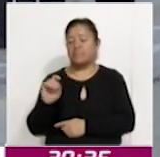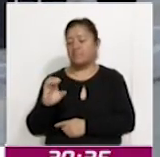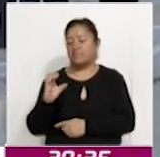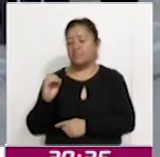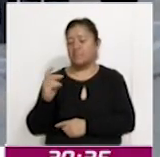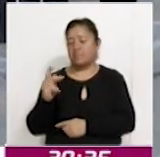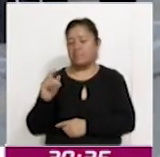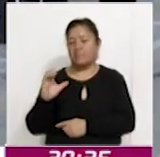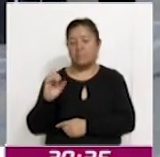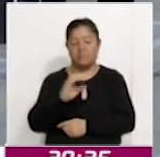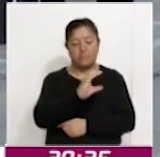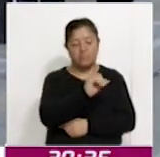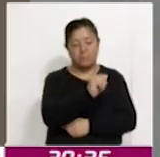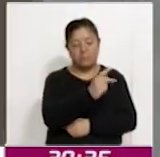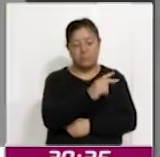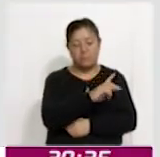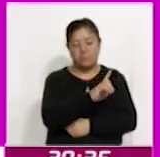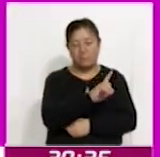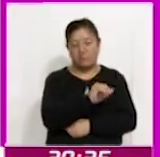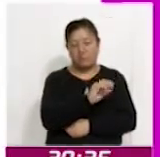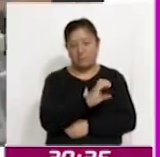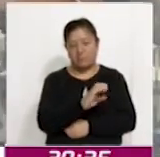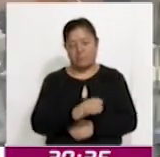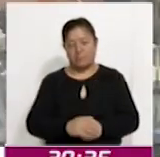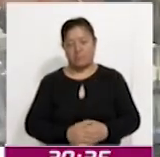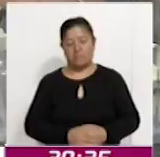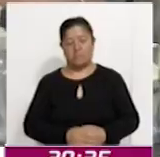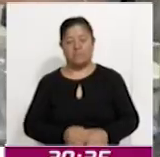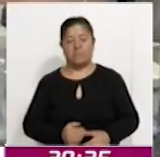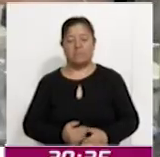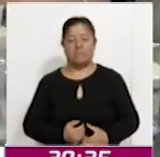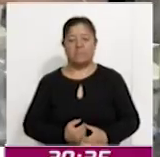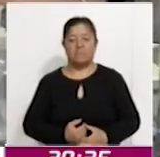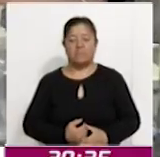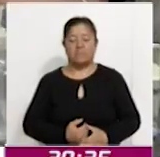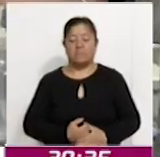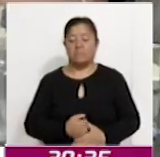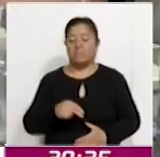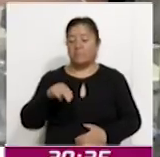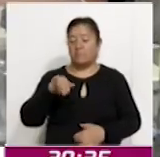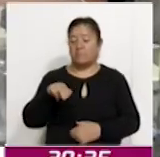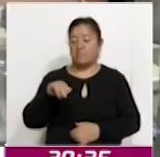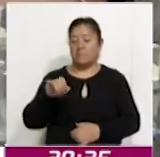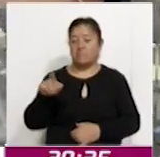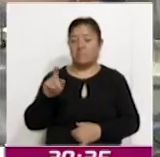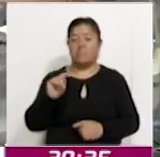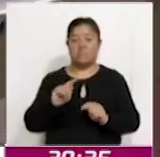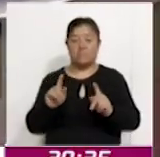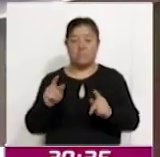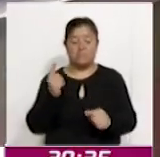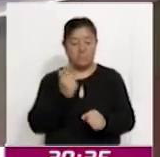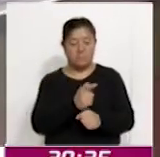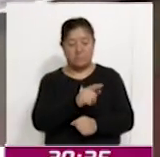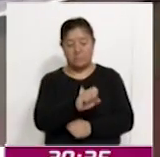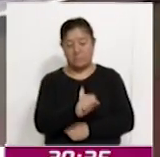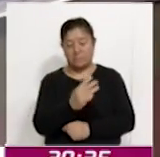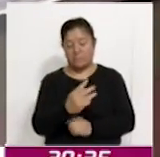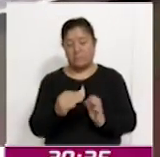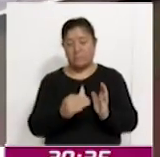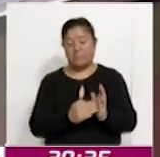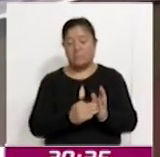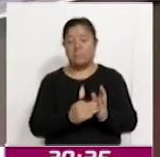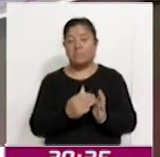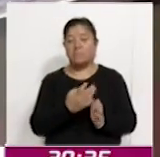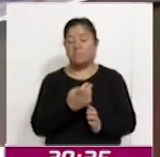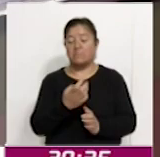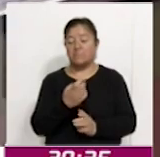perteneciente al municipio de Tetla de la Solidaridad. El Instituto Nacional Electoral en Tlaxcala detectó más de 63.000 credenciales de elector,